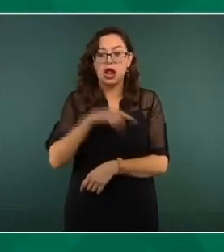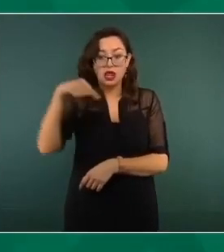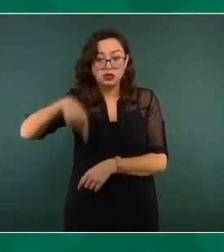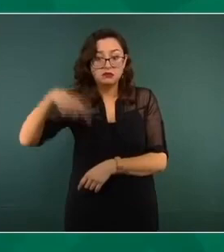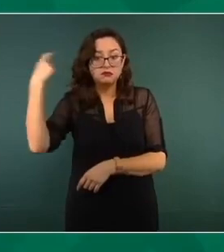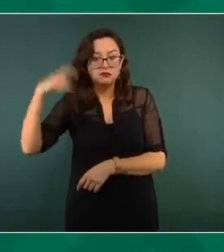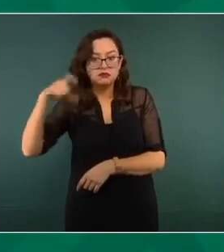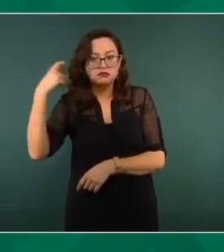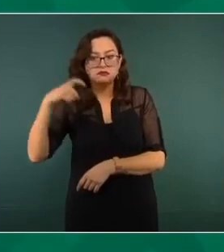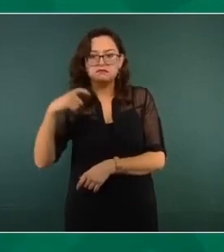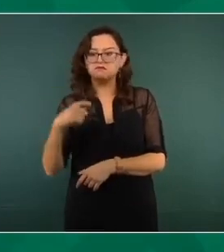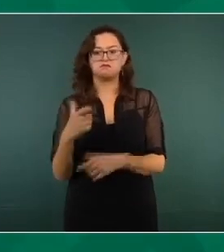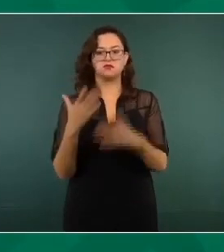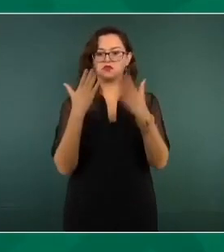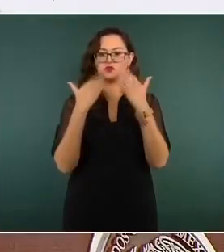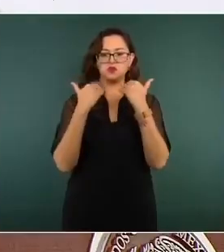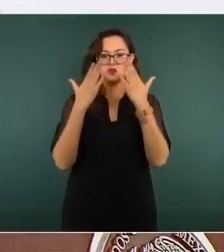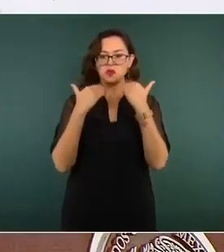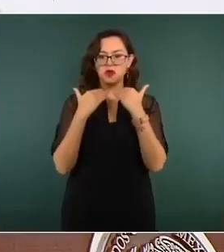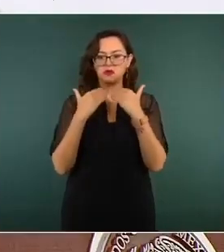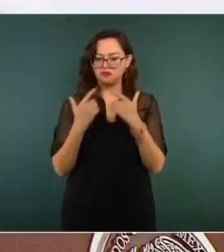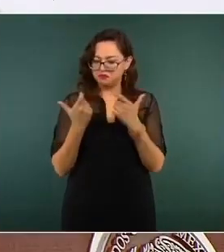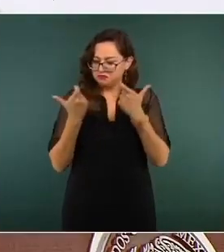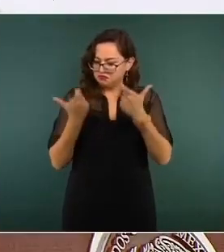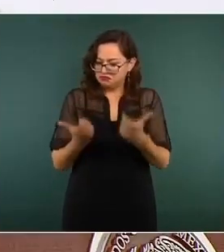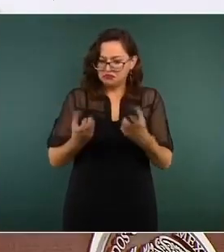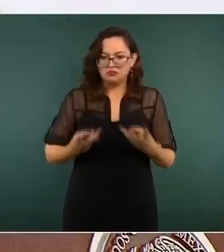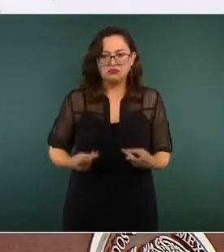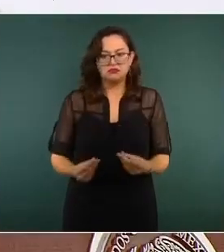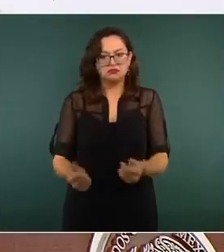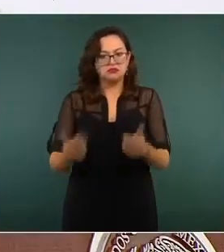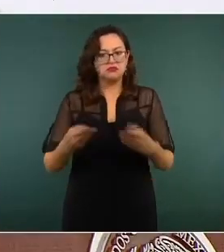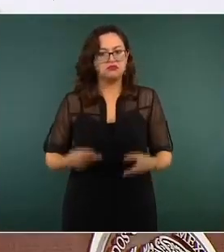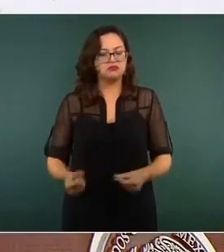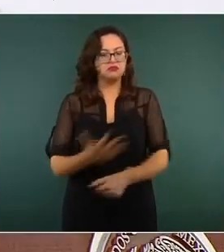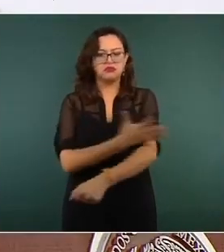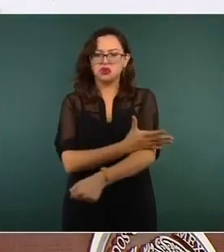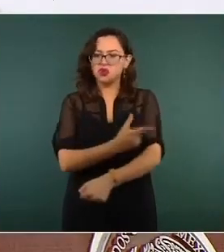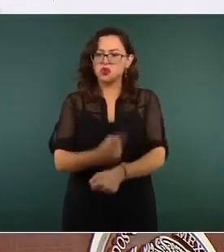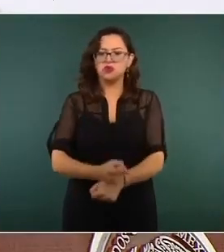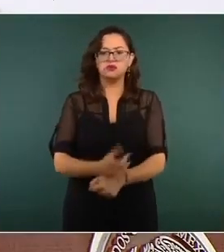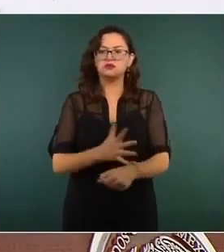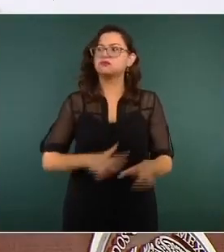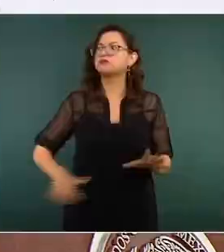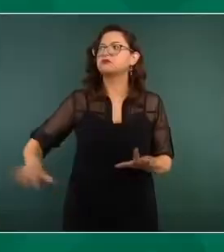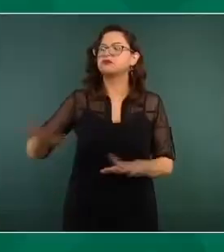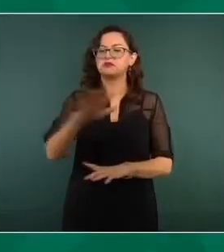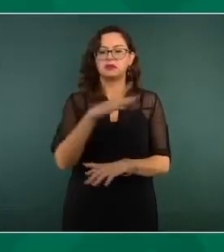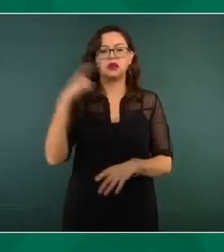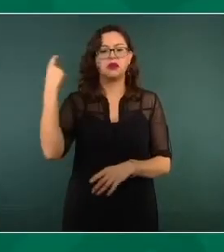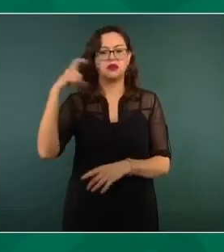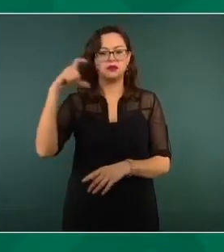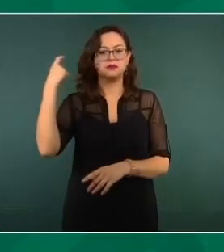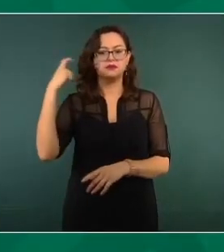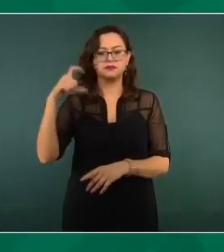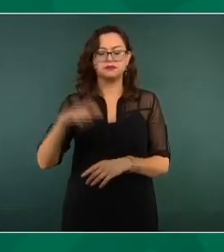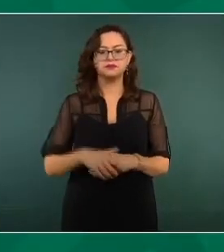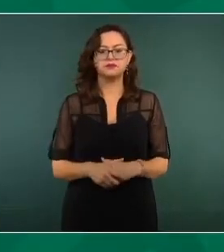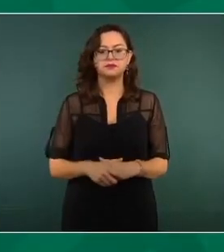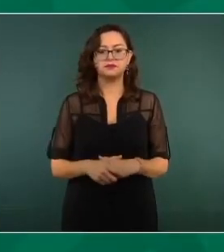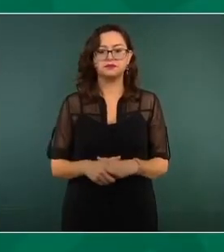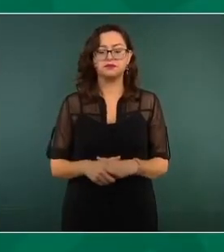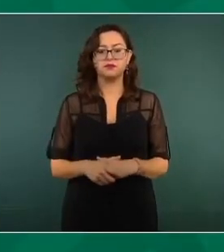Y es el manejo del dinero público de todos los queretanos. Tenemos los